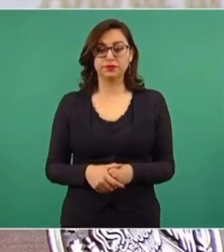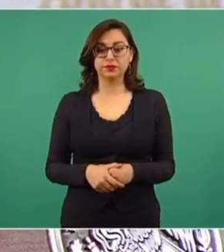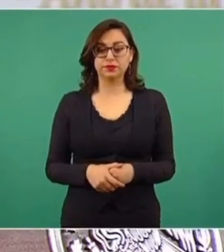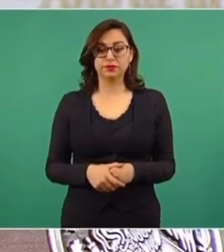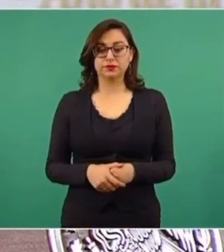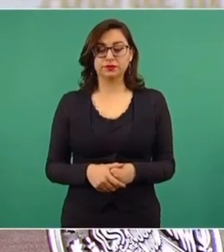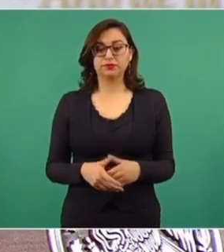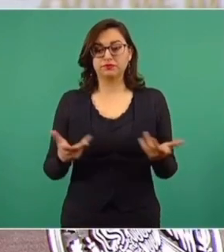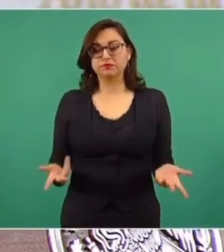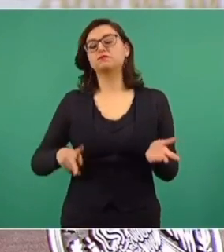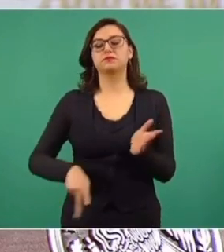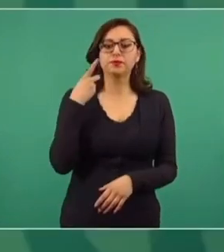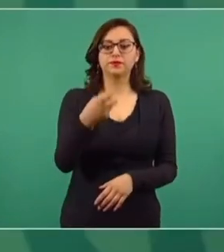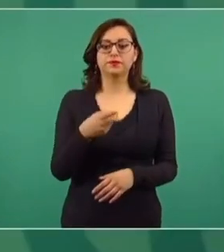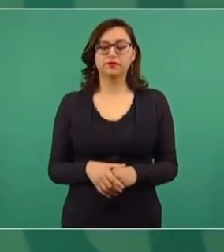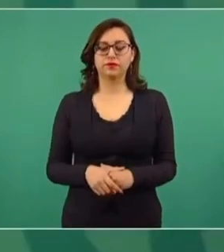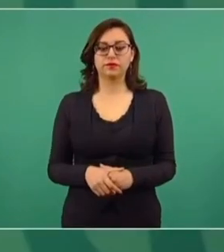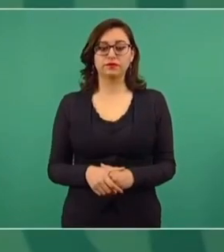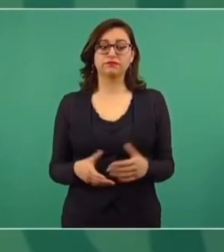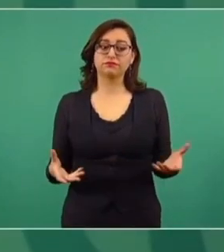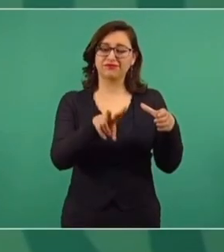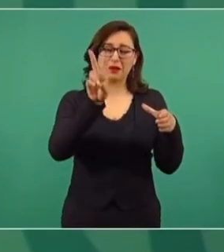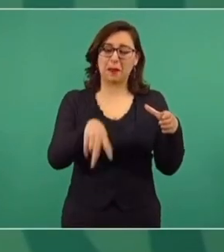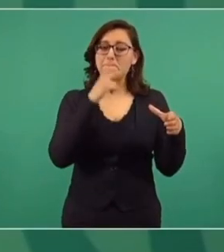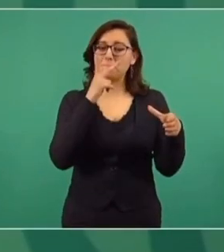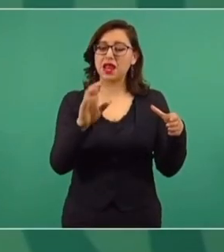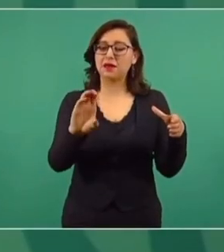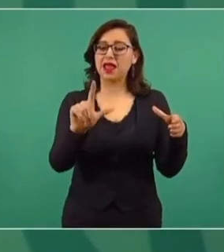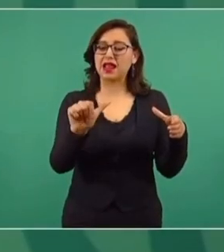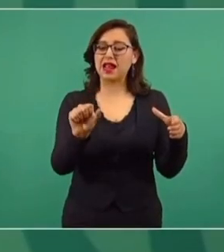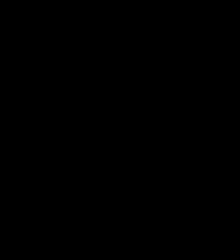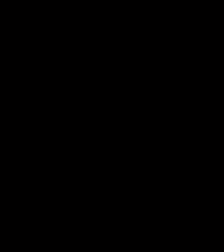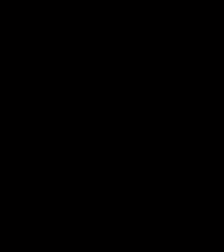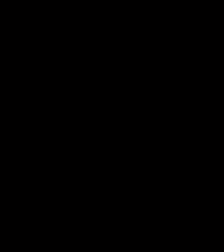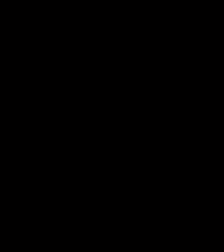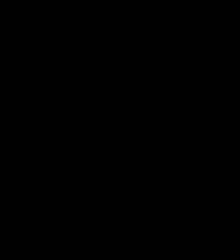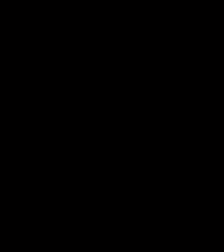Que hay que seguirlo diciendo. Son clasistas y racistas.